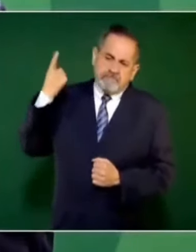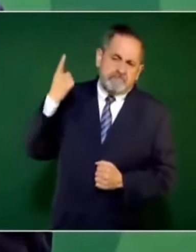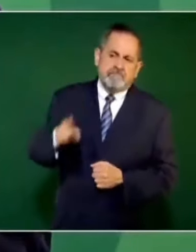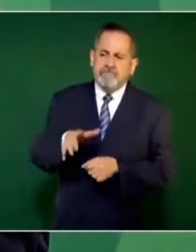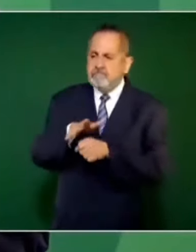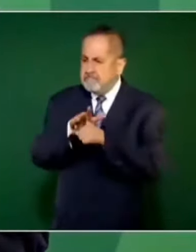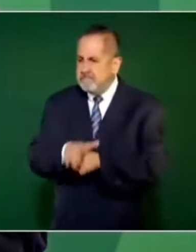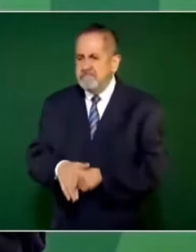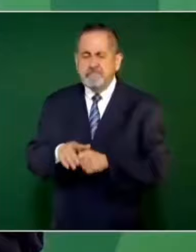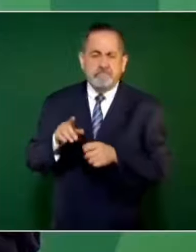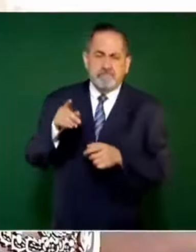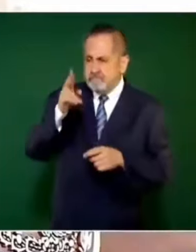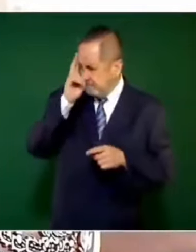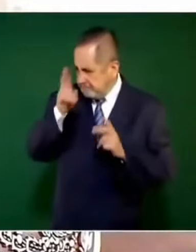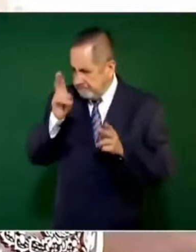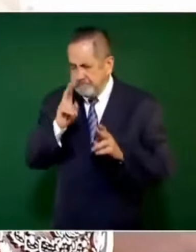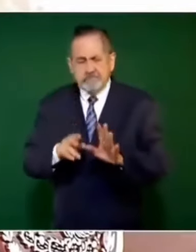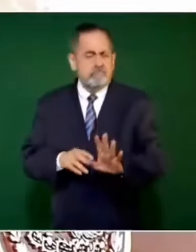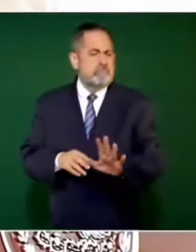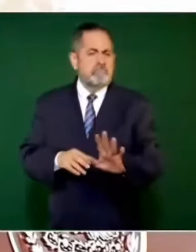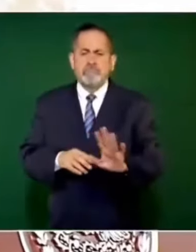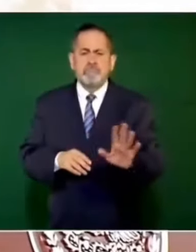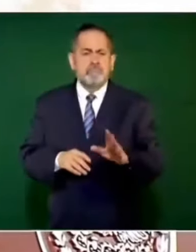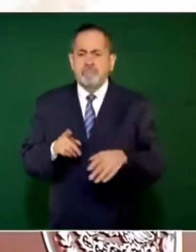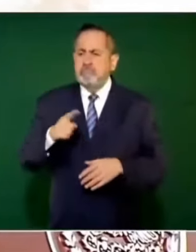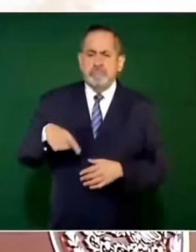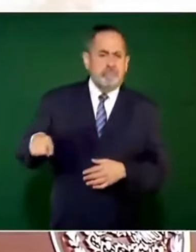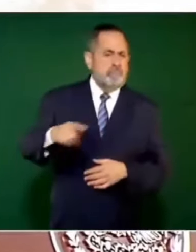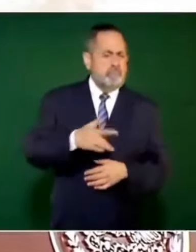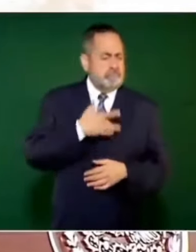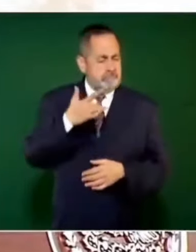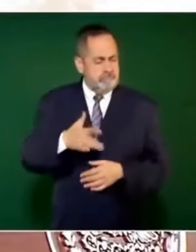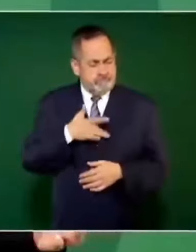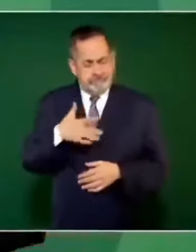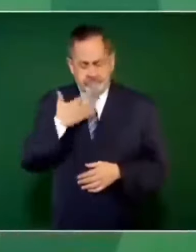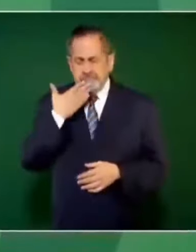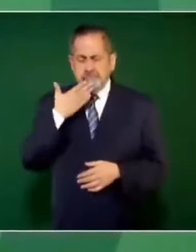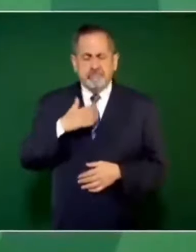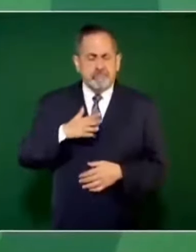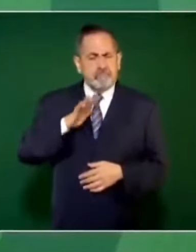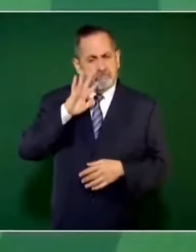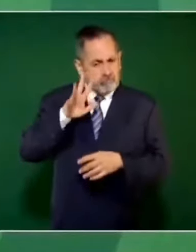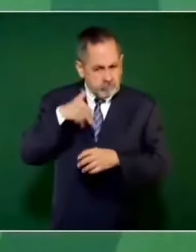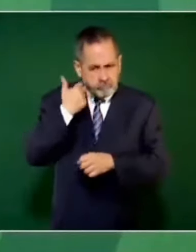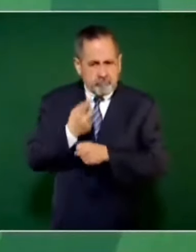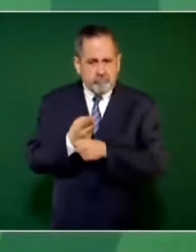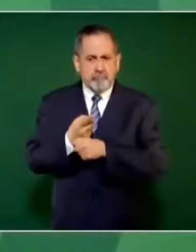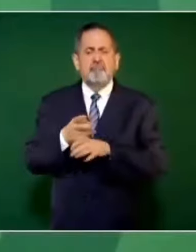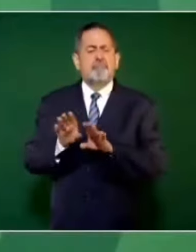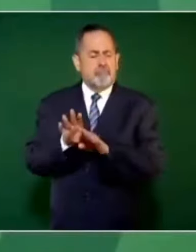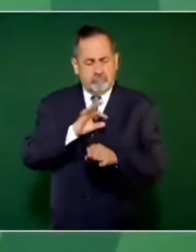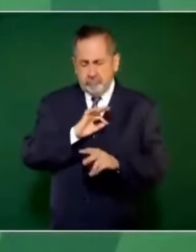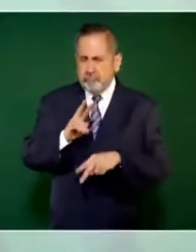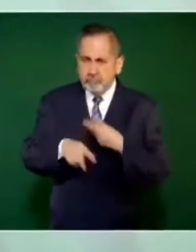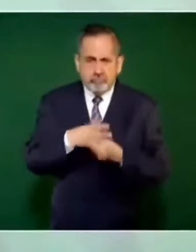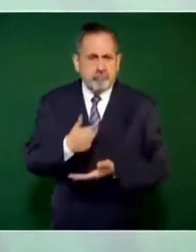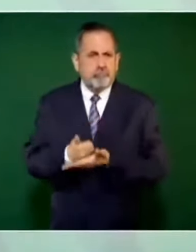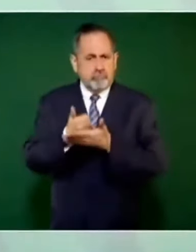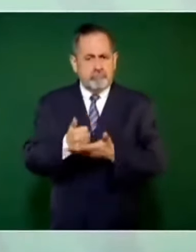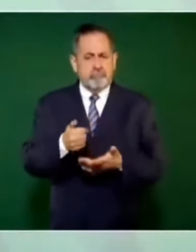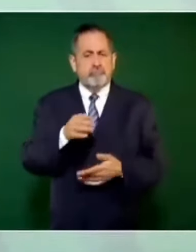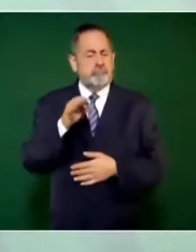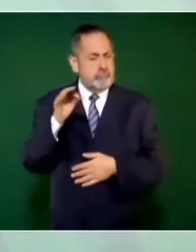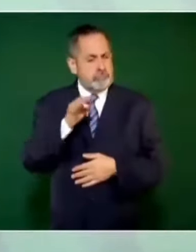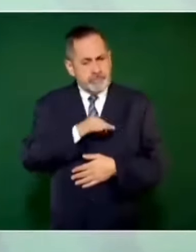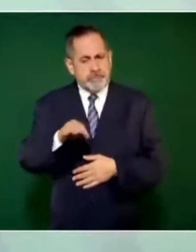es la voluntad de ayudar,